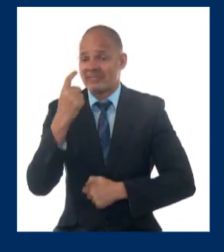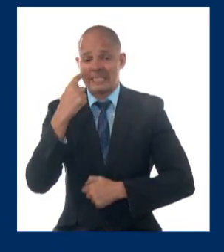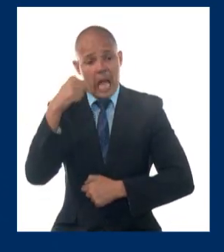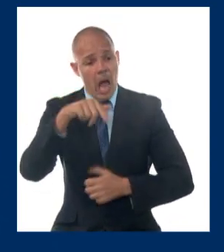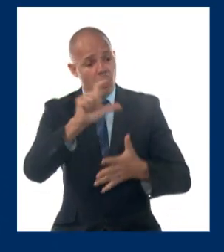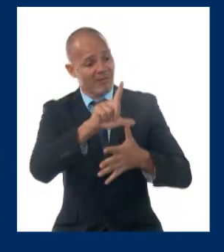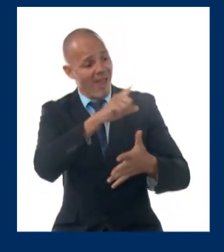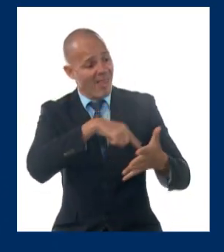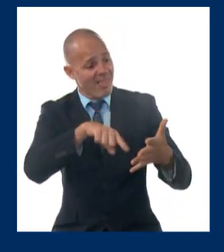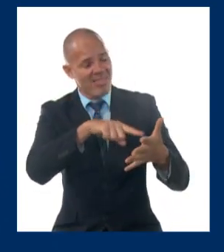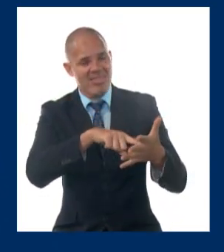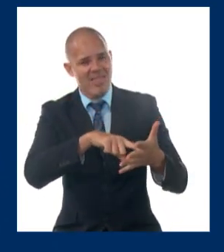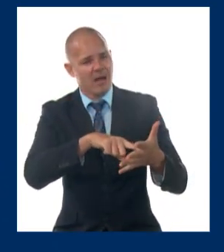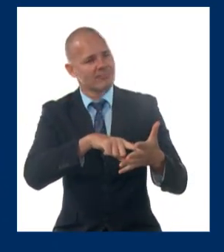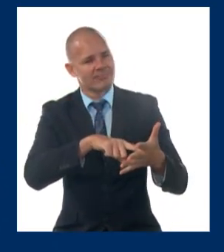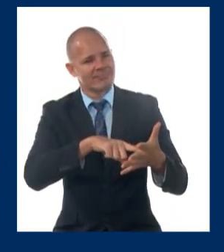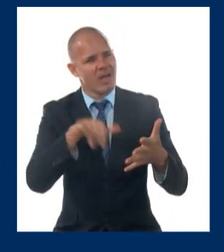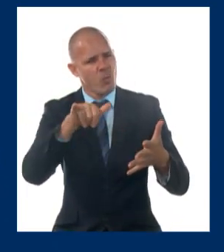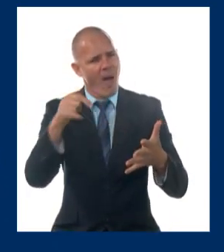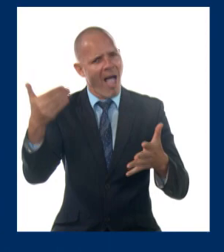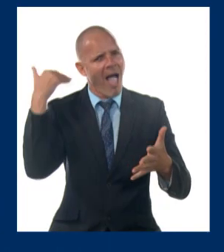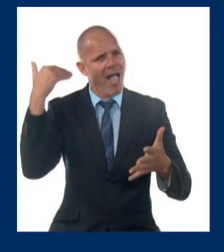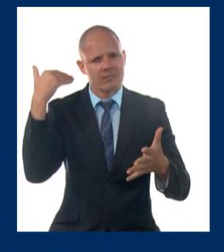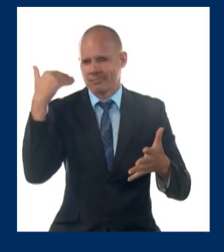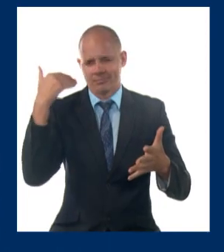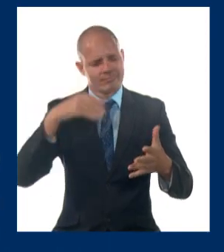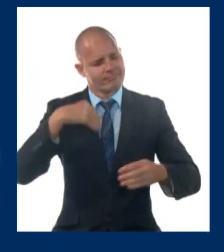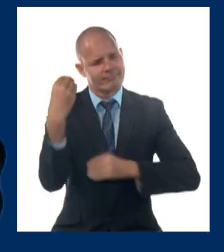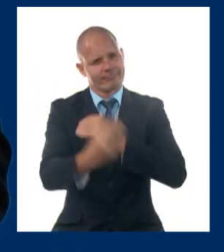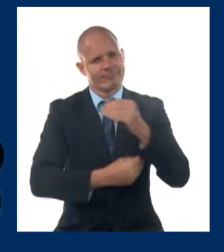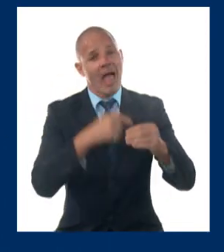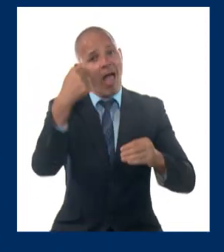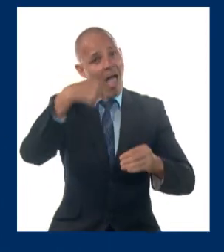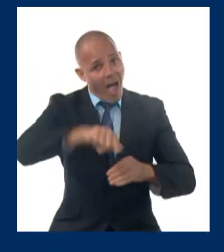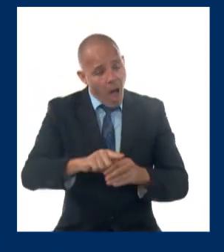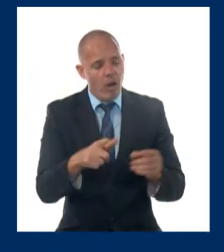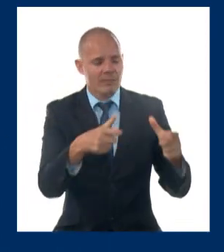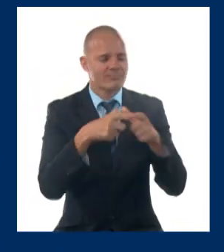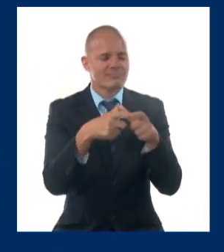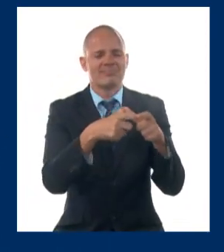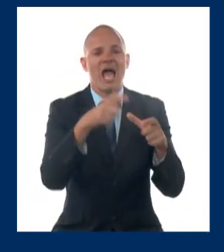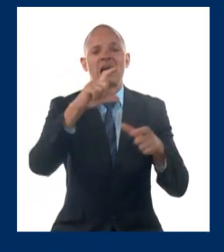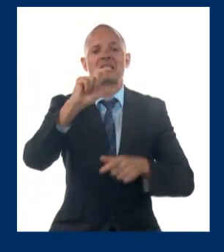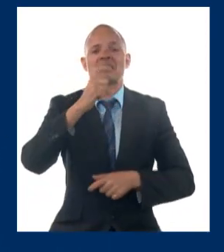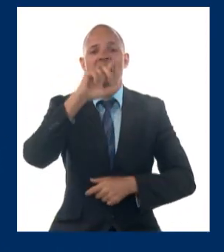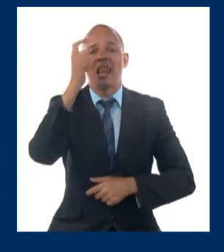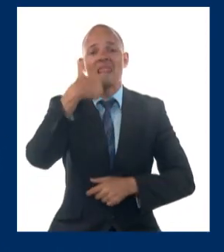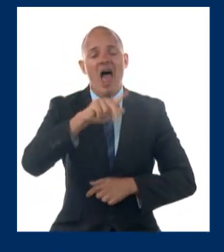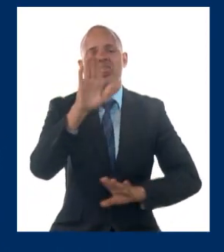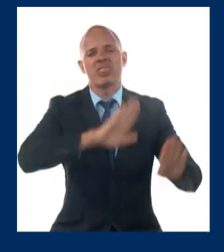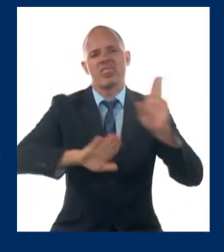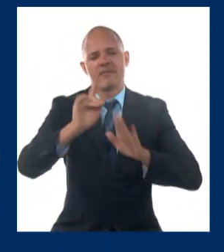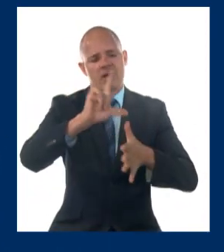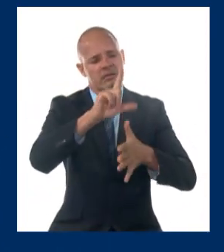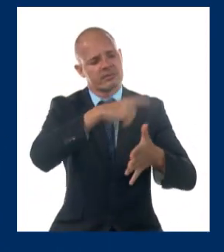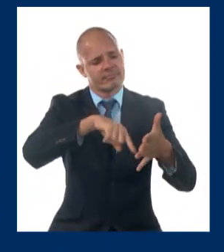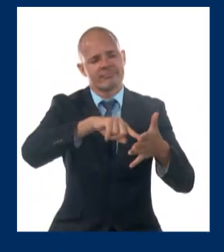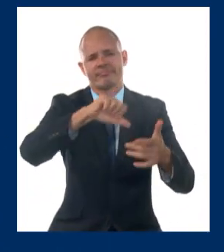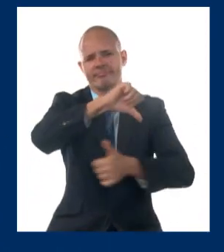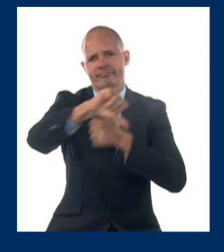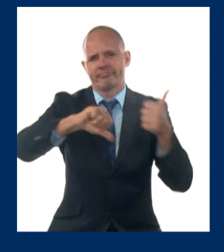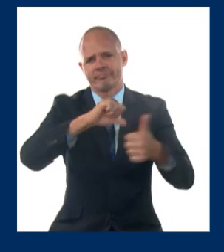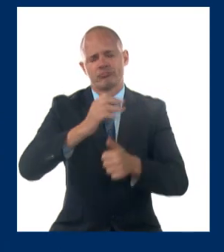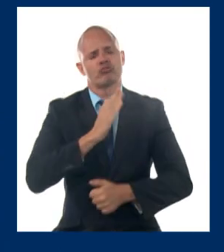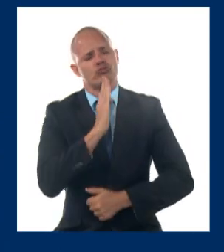La CELAC es la voz sólida y unitaria de la América Latina y el Caribe y debe ser respetada.